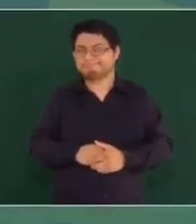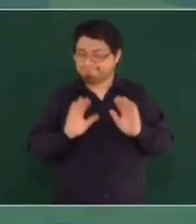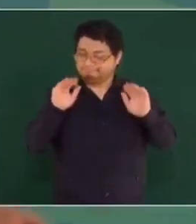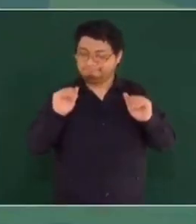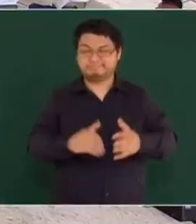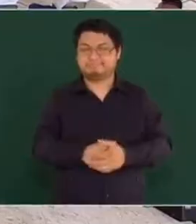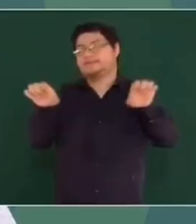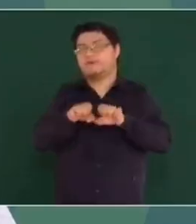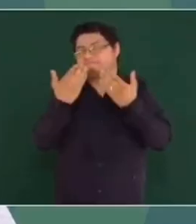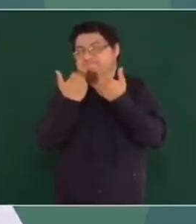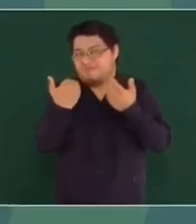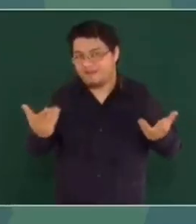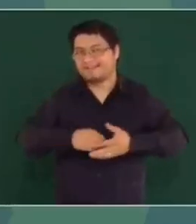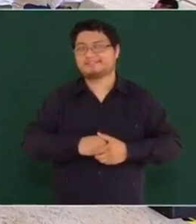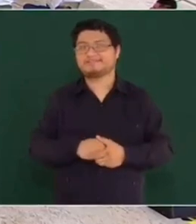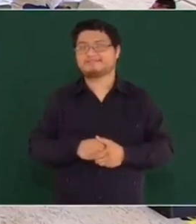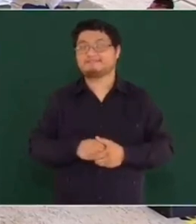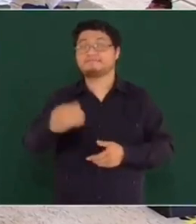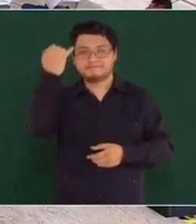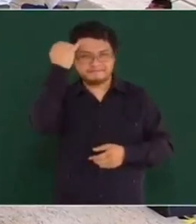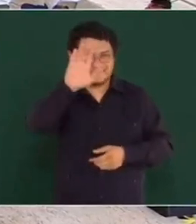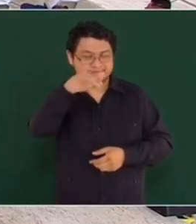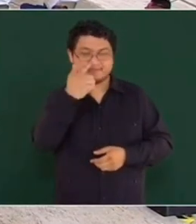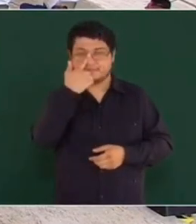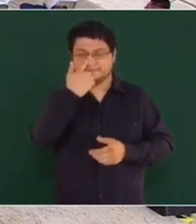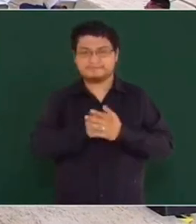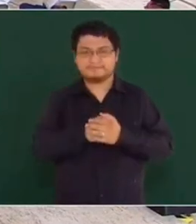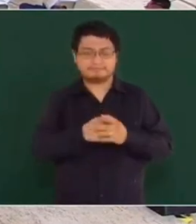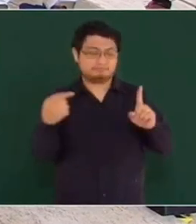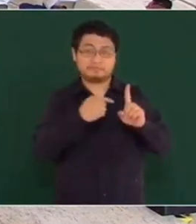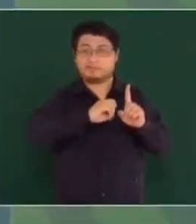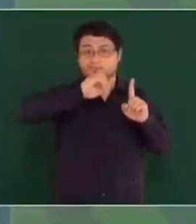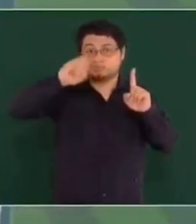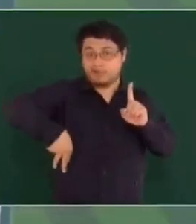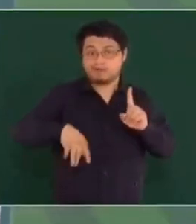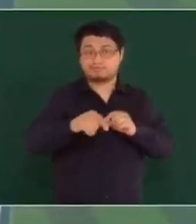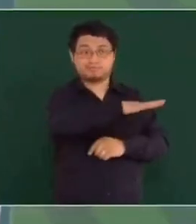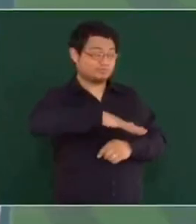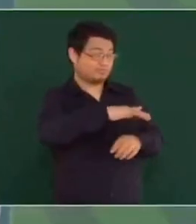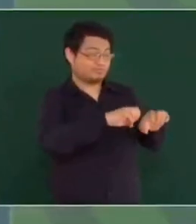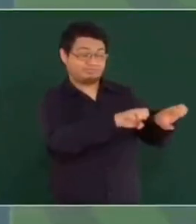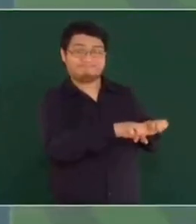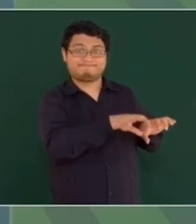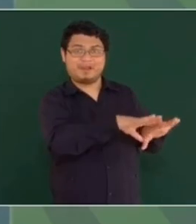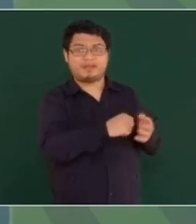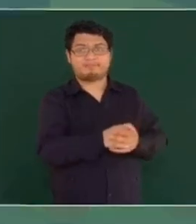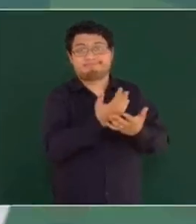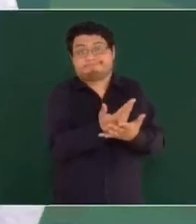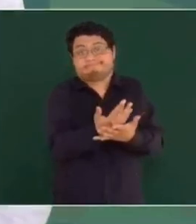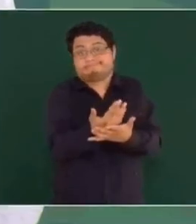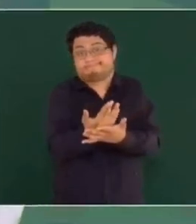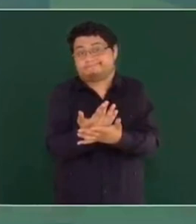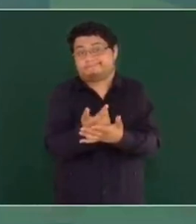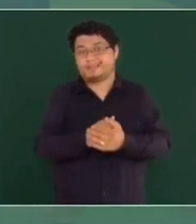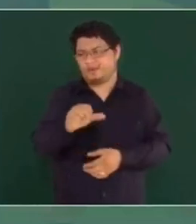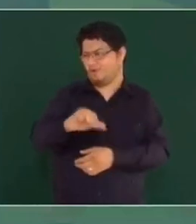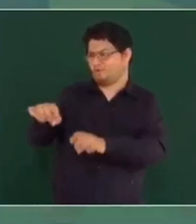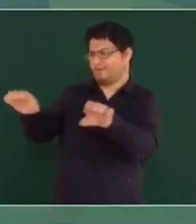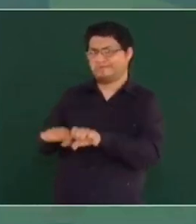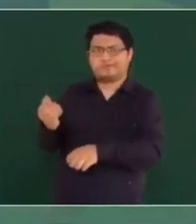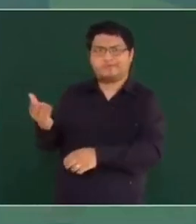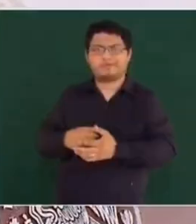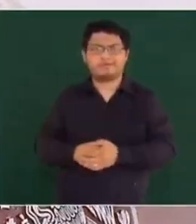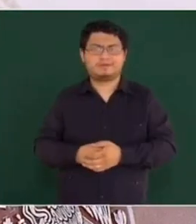bien, sigue tu camino Imagínense, si alguien pierde una encuesta Lo van a esperando en otro partido